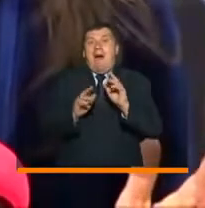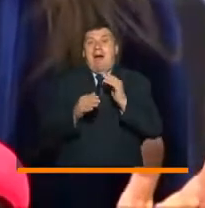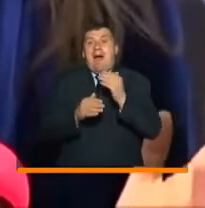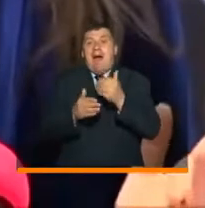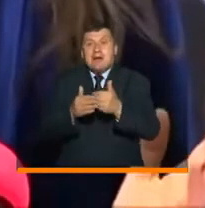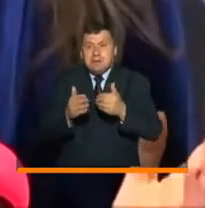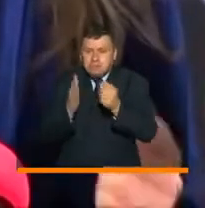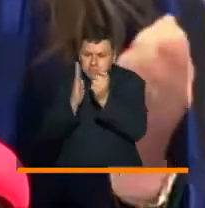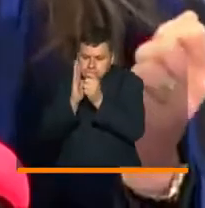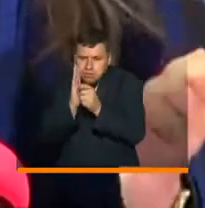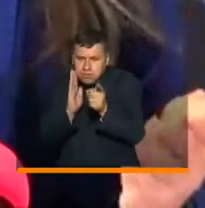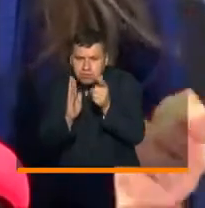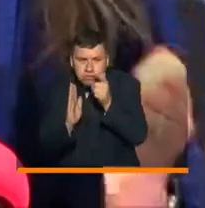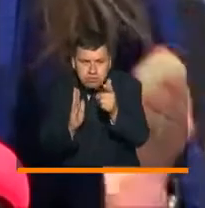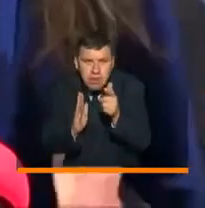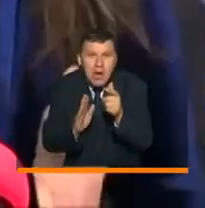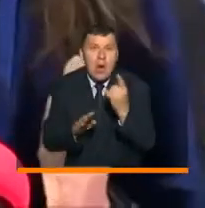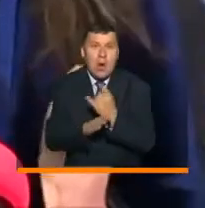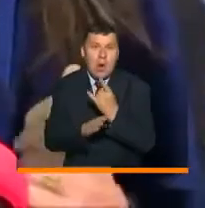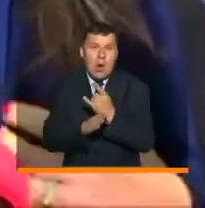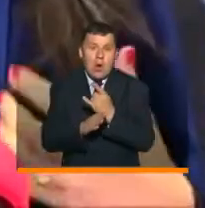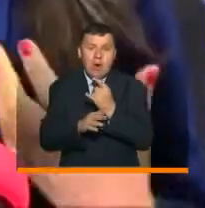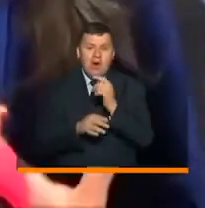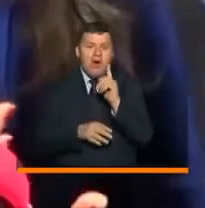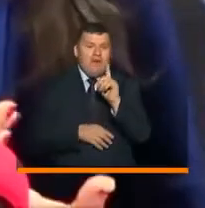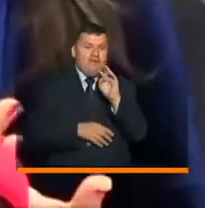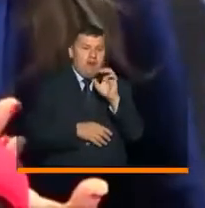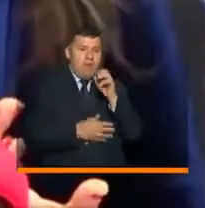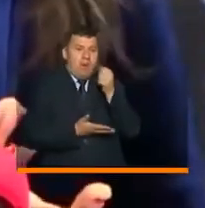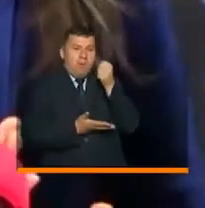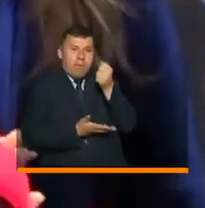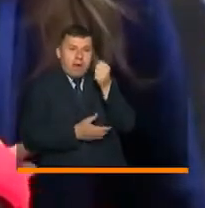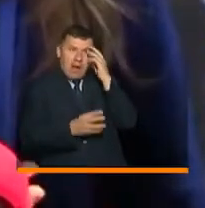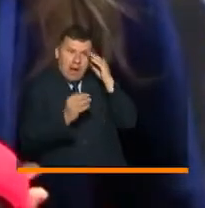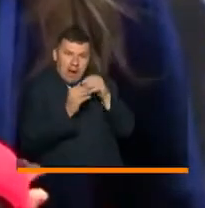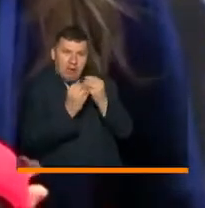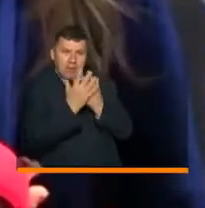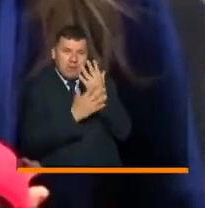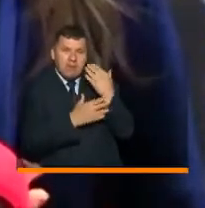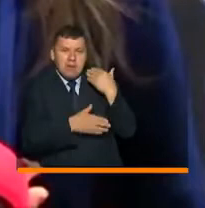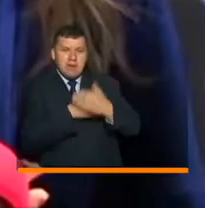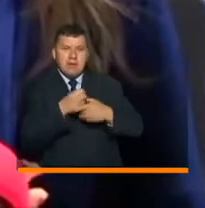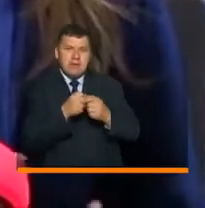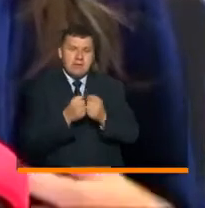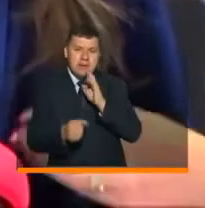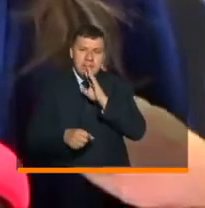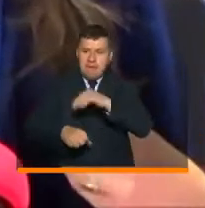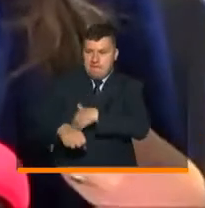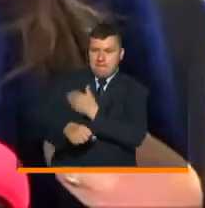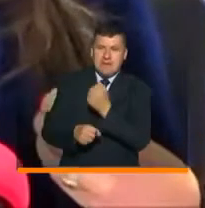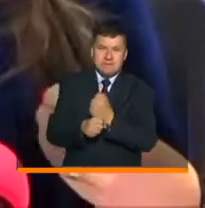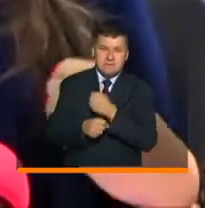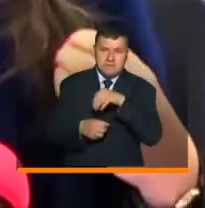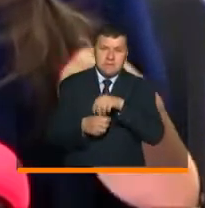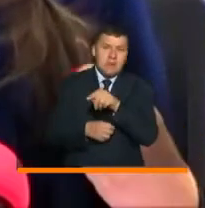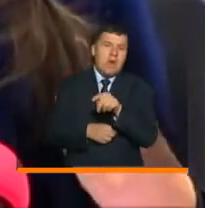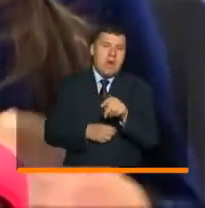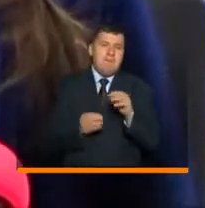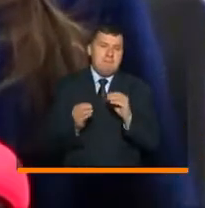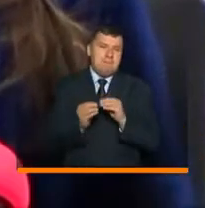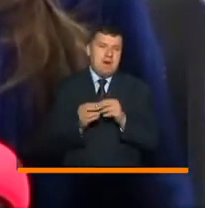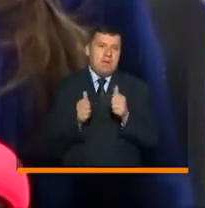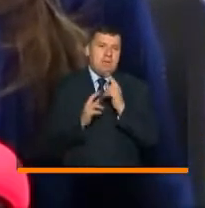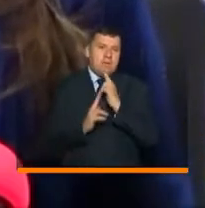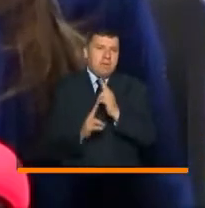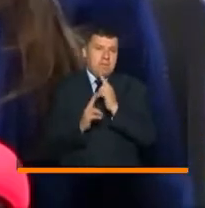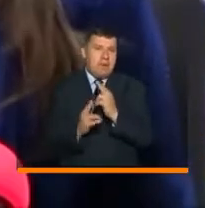porque están dadas las condiciones, usen los recursos del FOME, trabajen articuladamente como lo venimos haciendo con el ministerio y tengamos muy